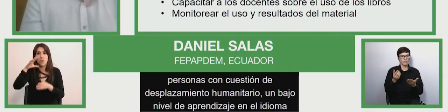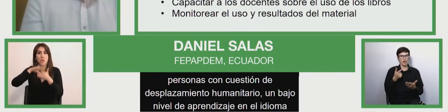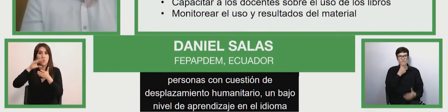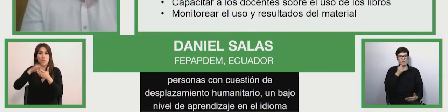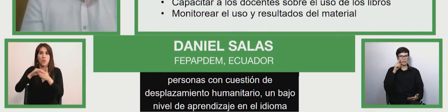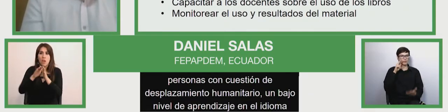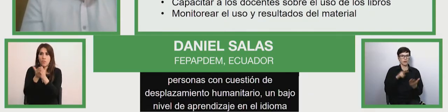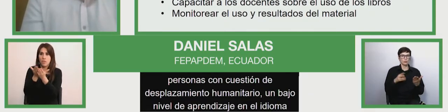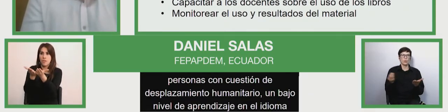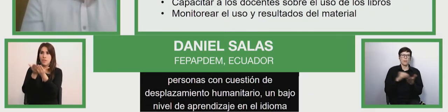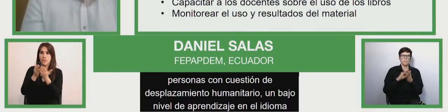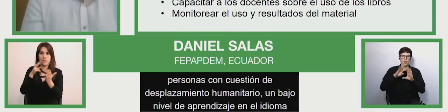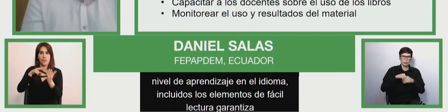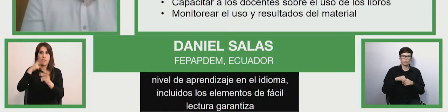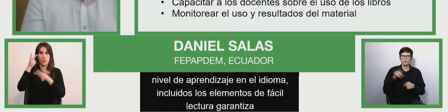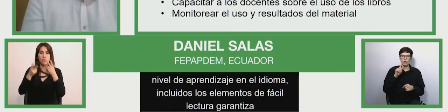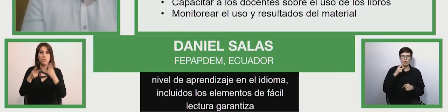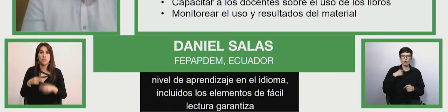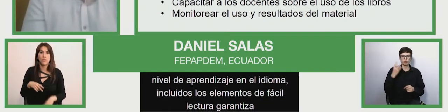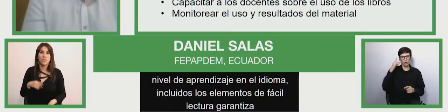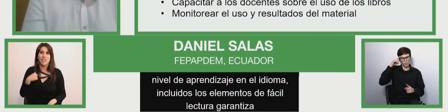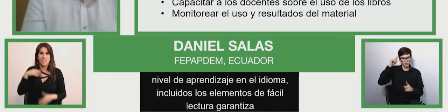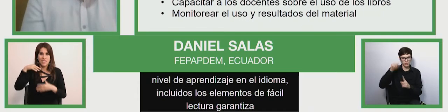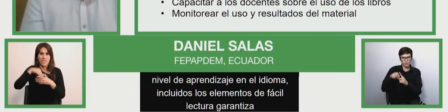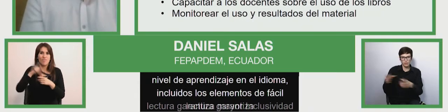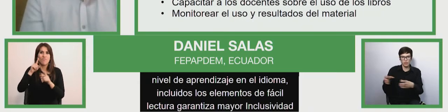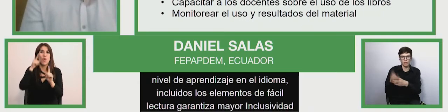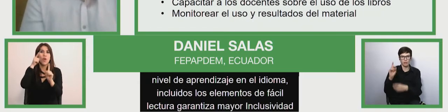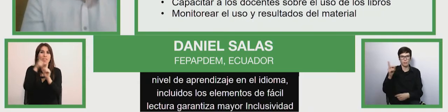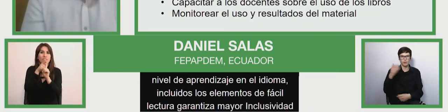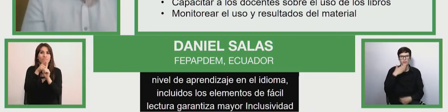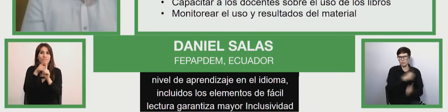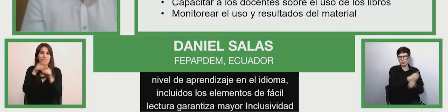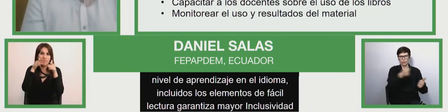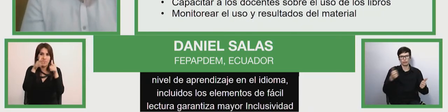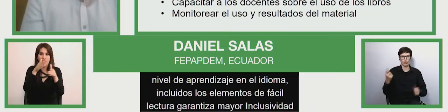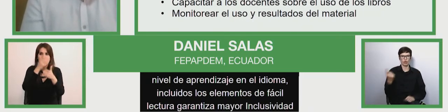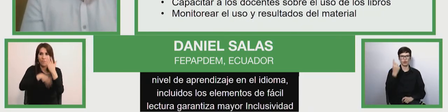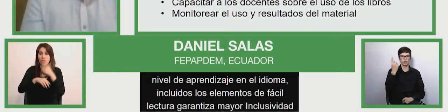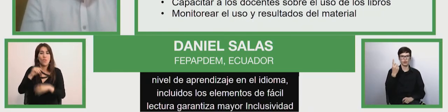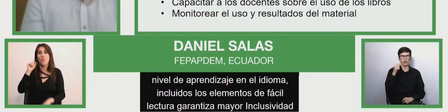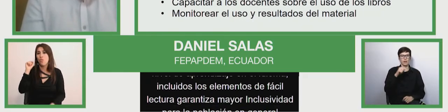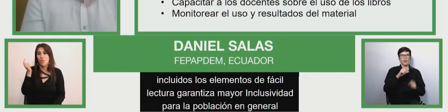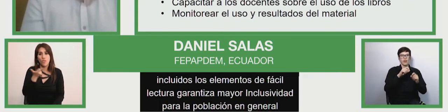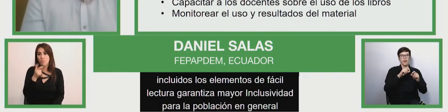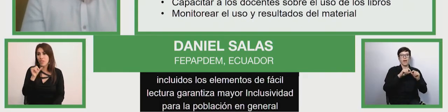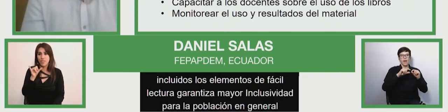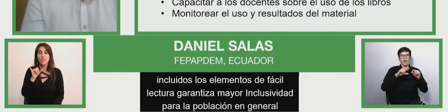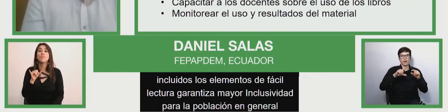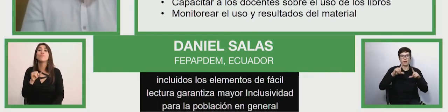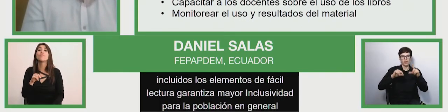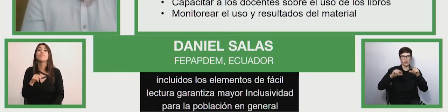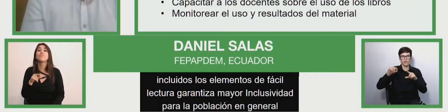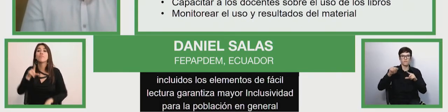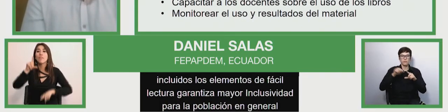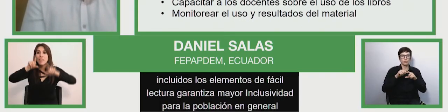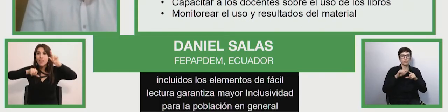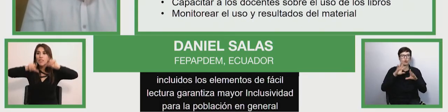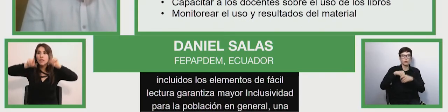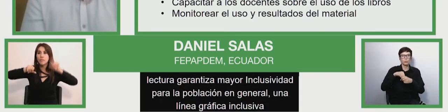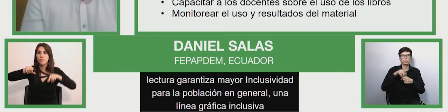no solo a nuestra población objetivo, sino a toda la población en general, una línea gráfica inclusiva, mostrar a personas con discapacidad